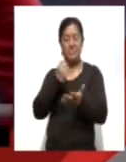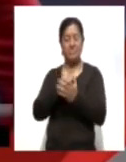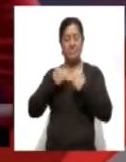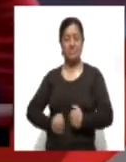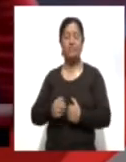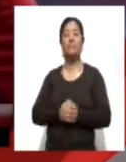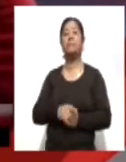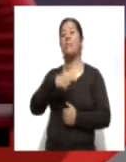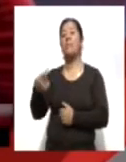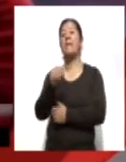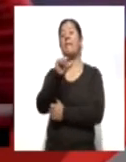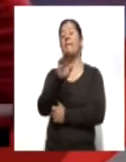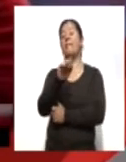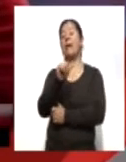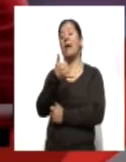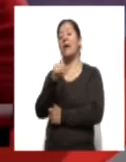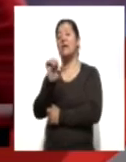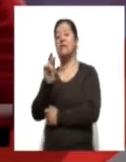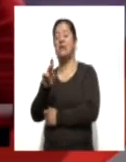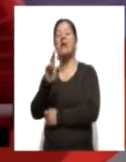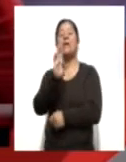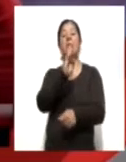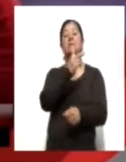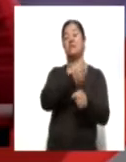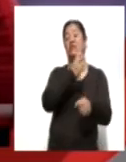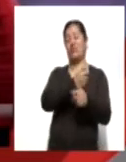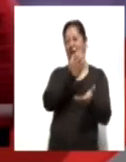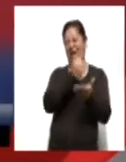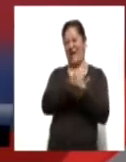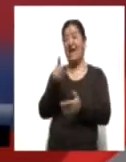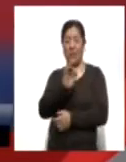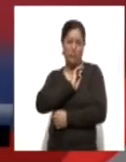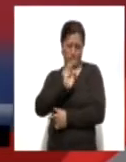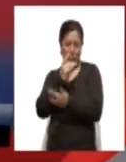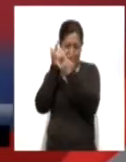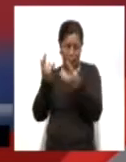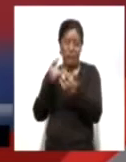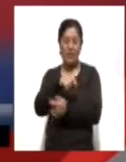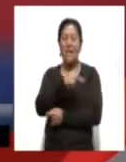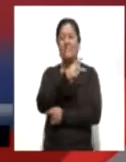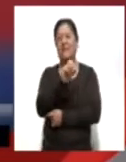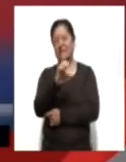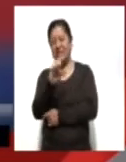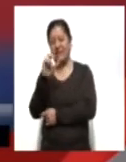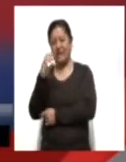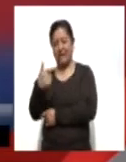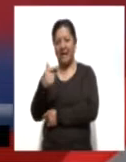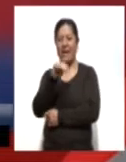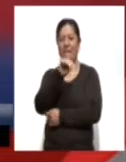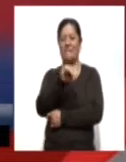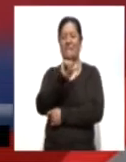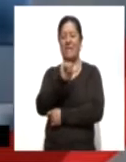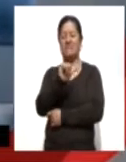Bayern tendrá la presión de conseguir el bicampeonato tras su histórico sextete, mientras que PSG y Manchester City aún buscan con